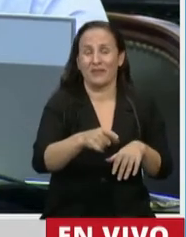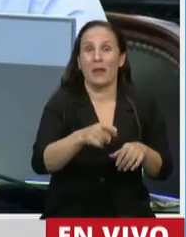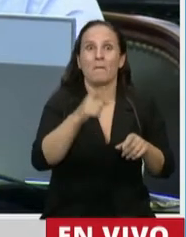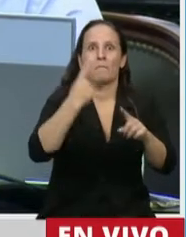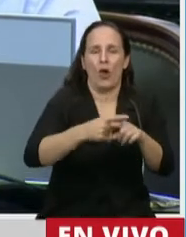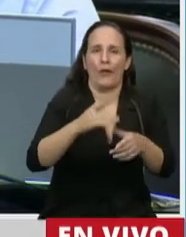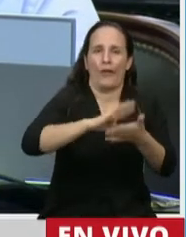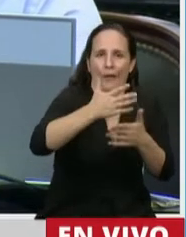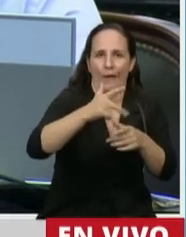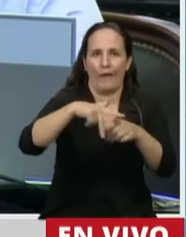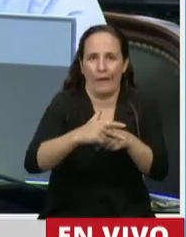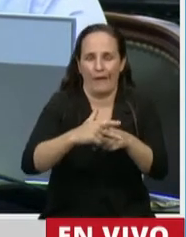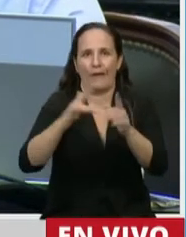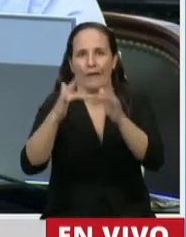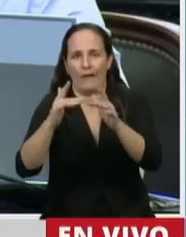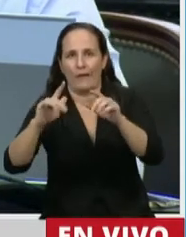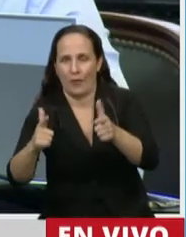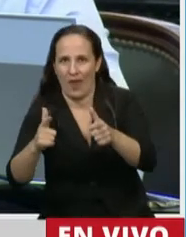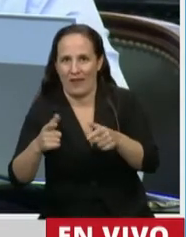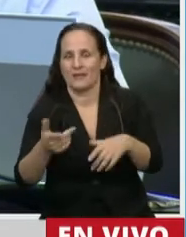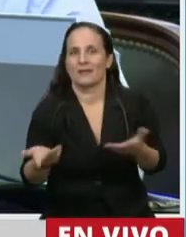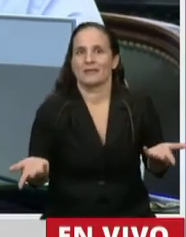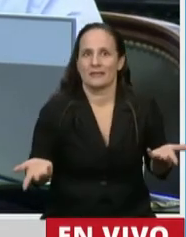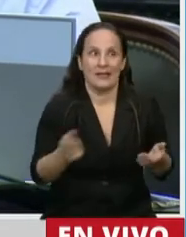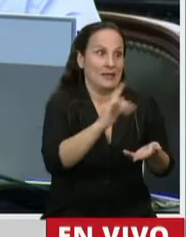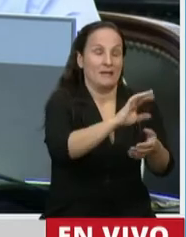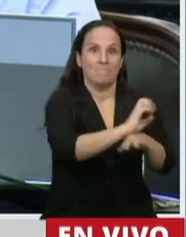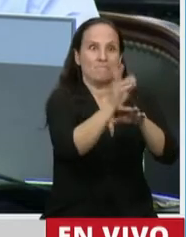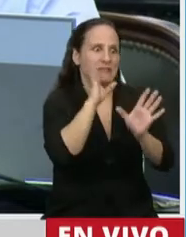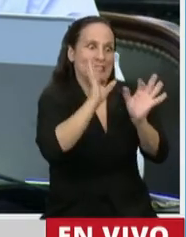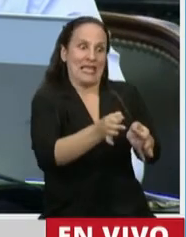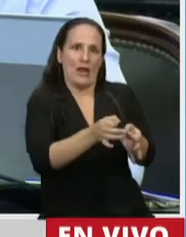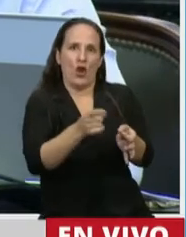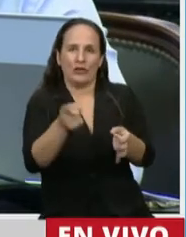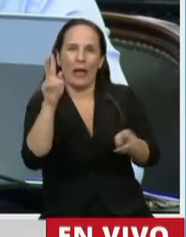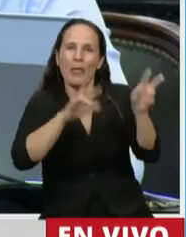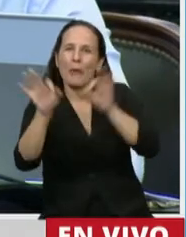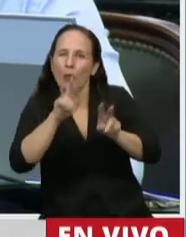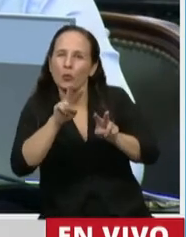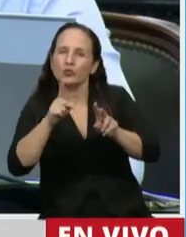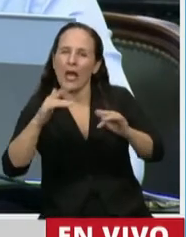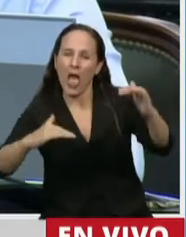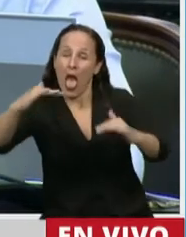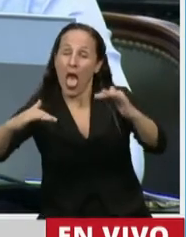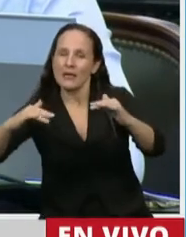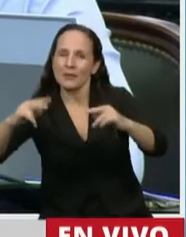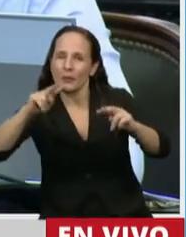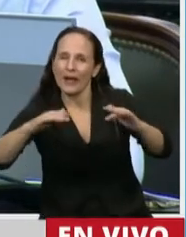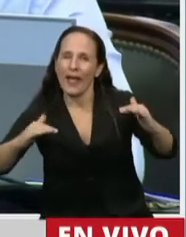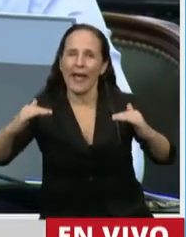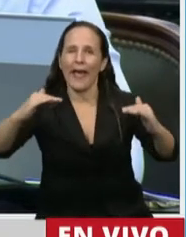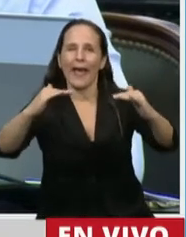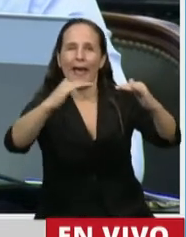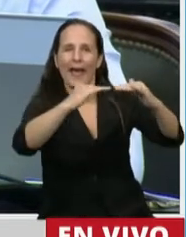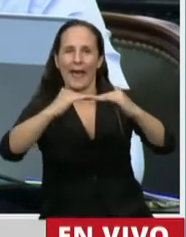digital que nos potencia la pandemia sea la menor posible. Y para darle certeza a las tantas